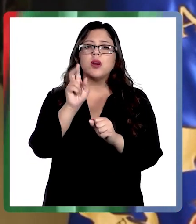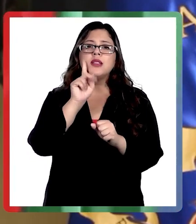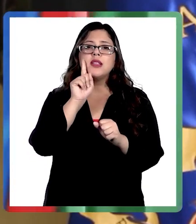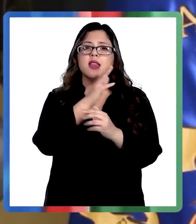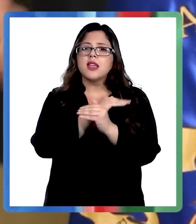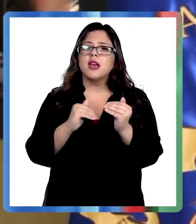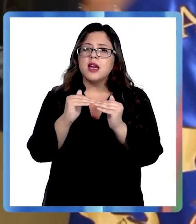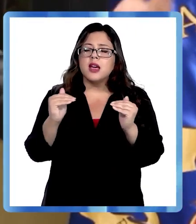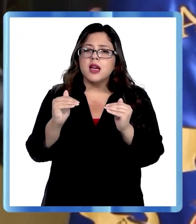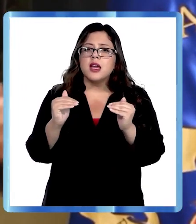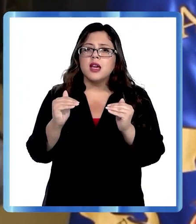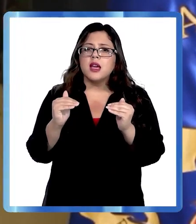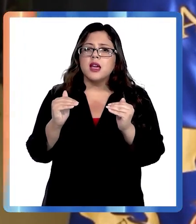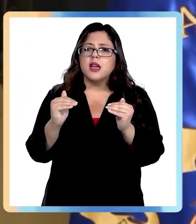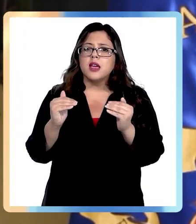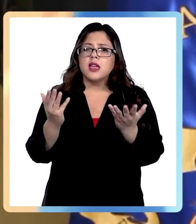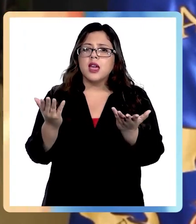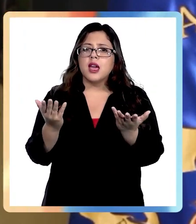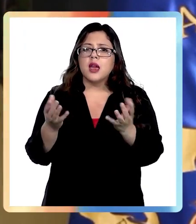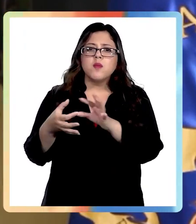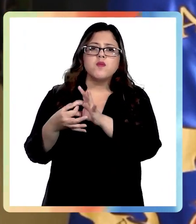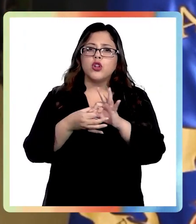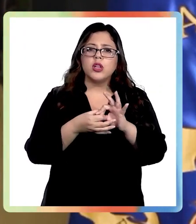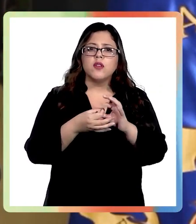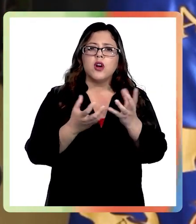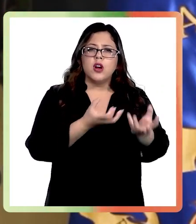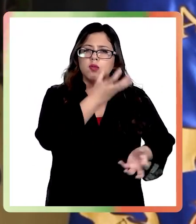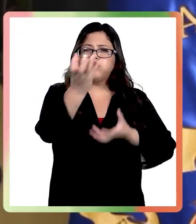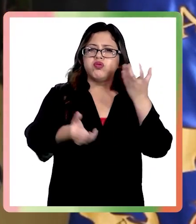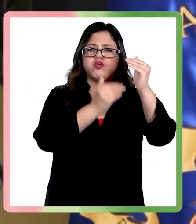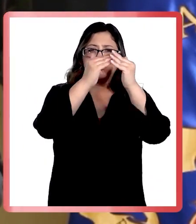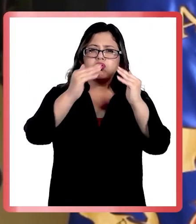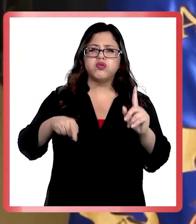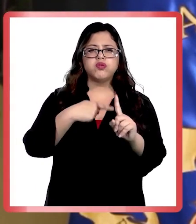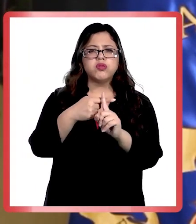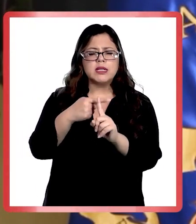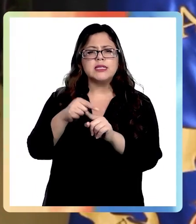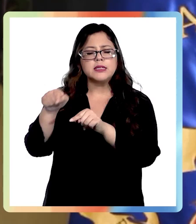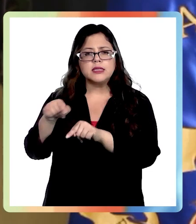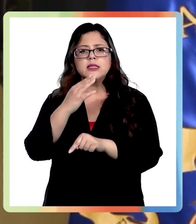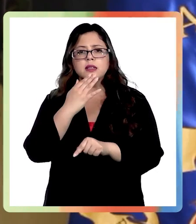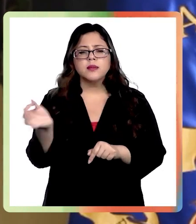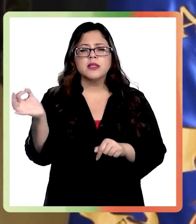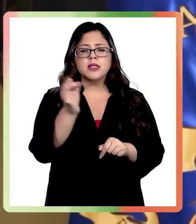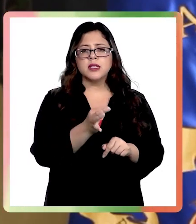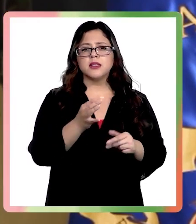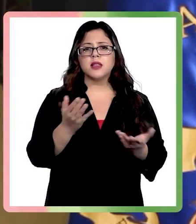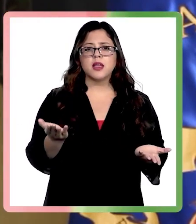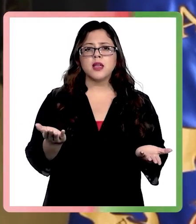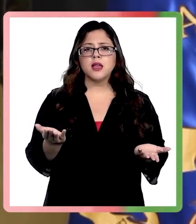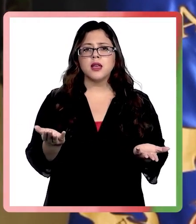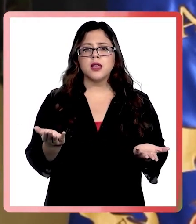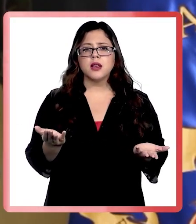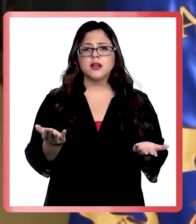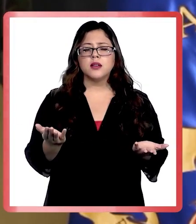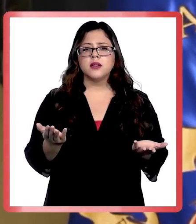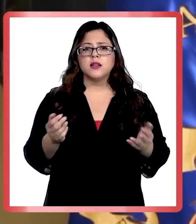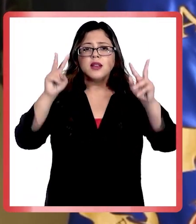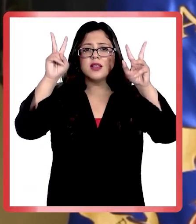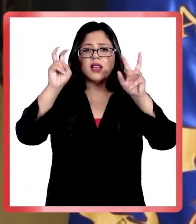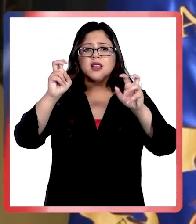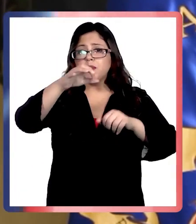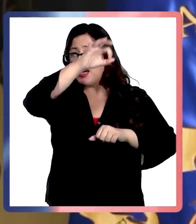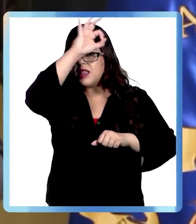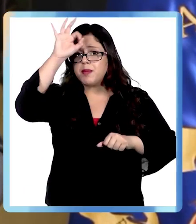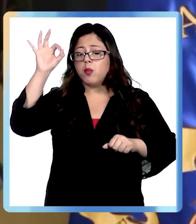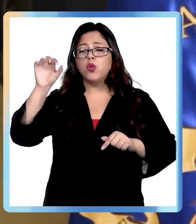la religión por la quema de iglesia y que también dice dentro de eso que en las rogativas mapuche existiría,